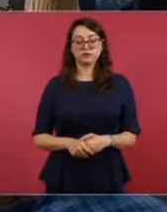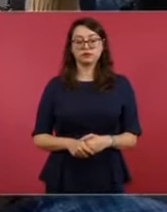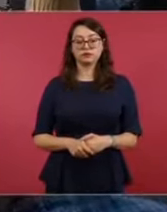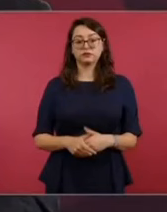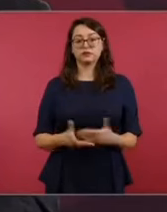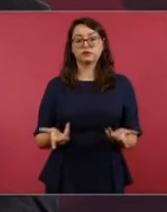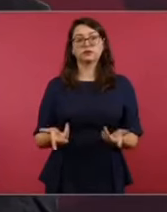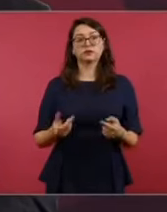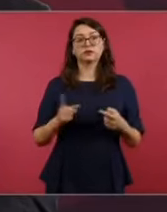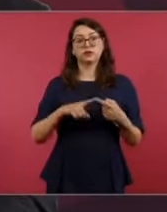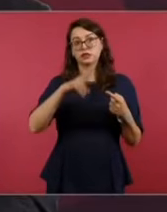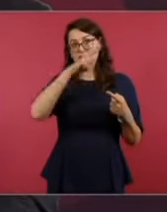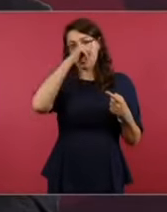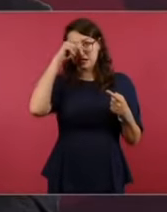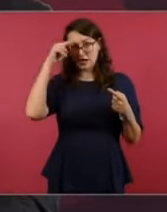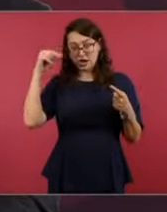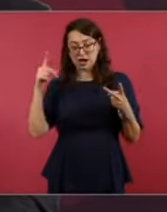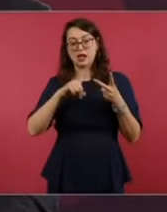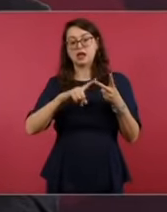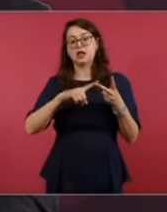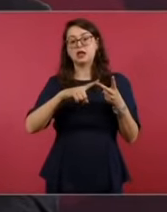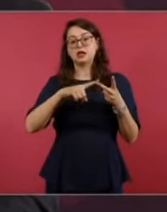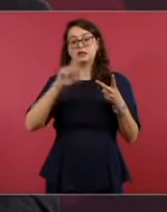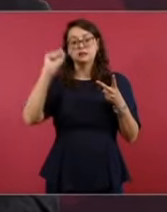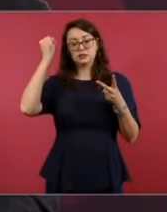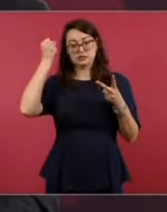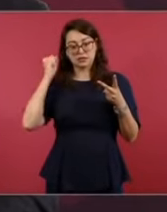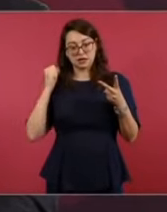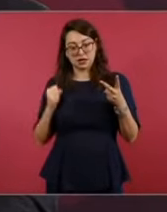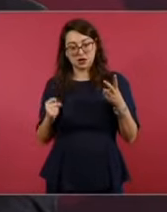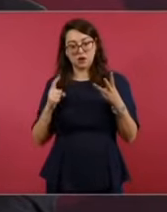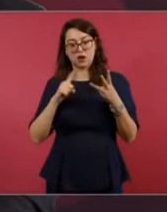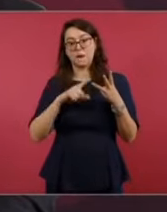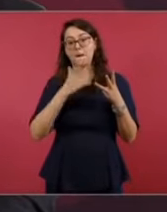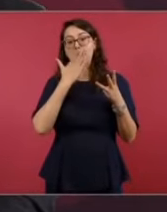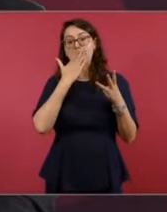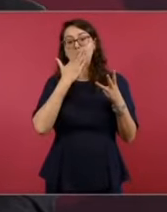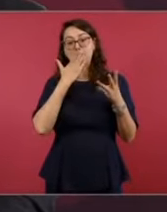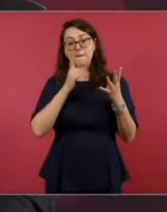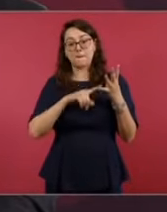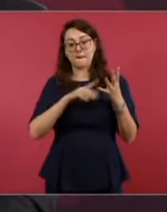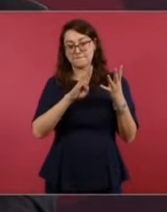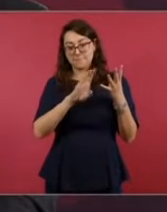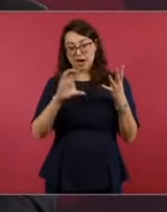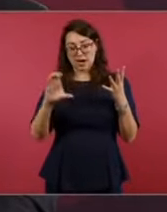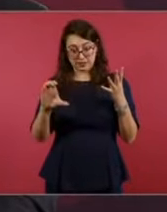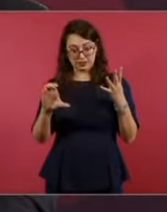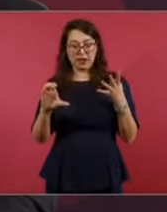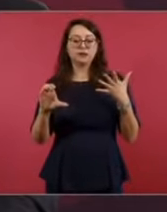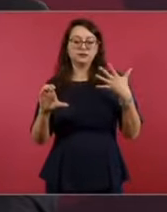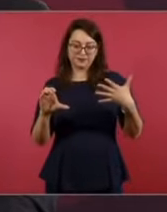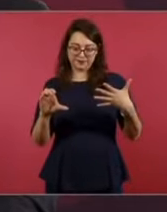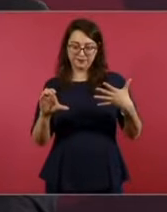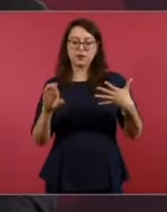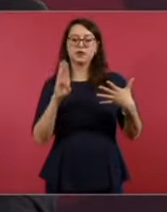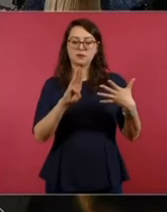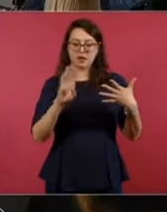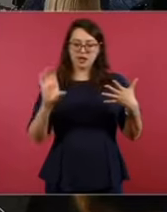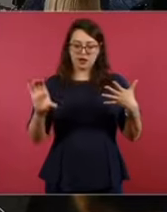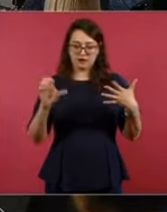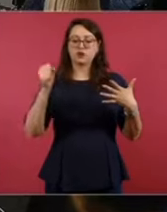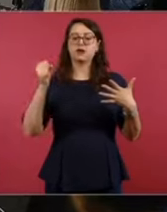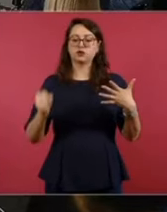Sinaloa, Sonora, Baja California y faltaba Baja California Sur. Entonces ya se hizo el